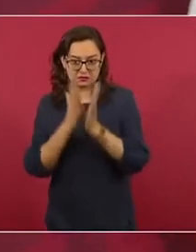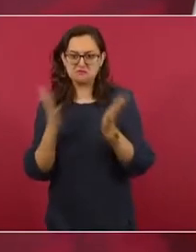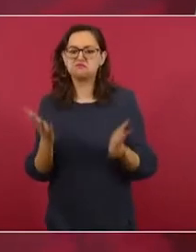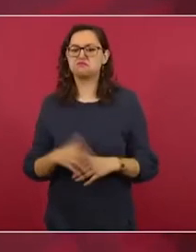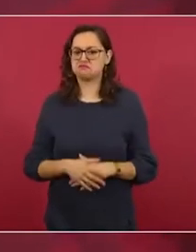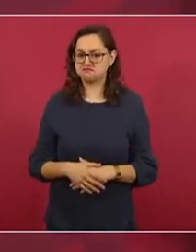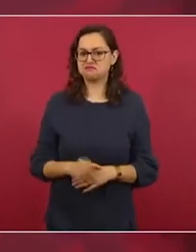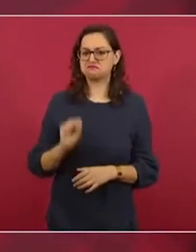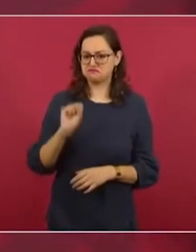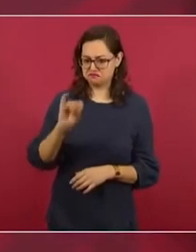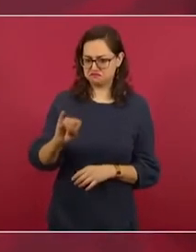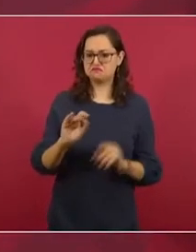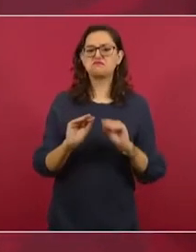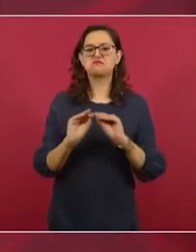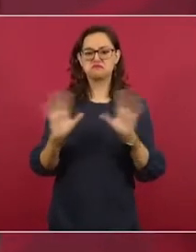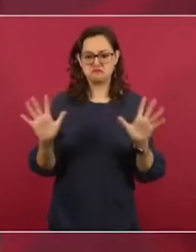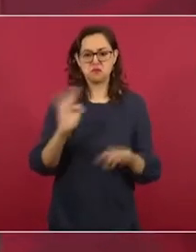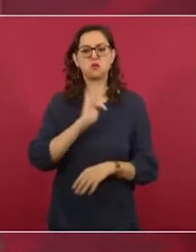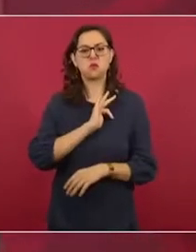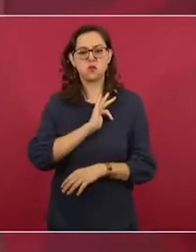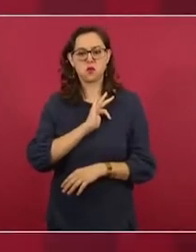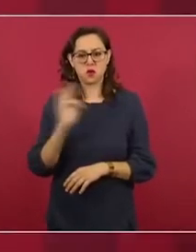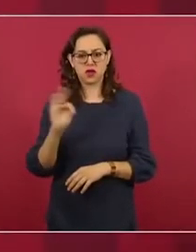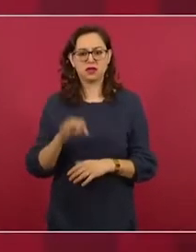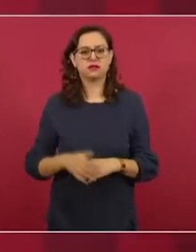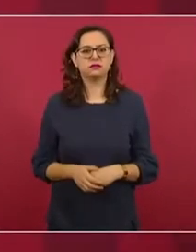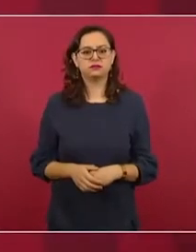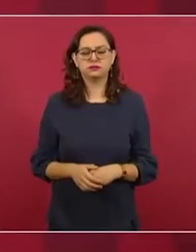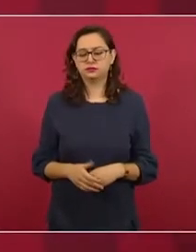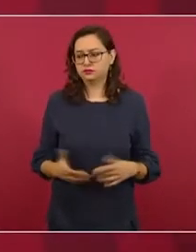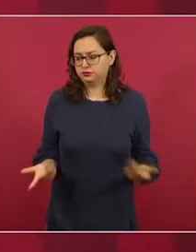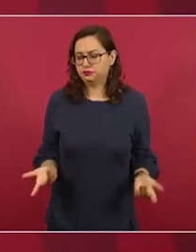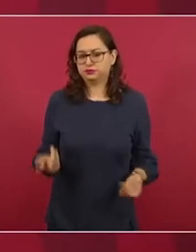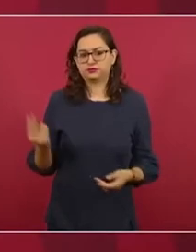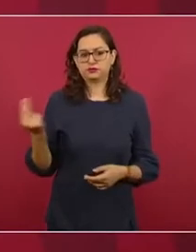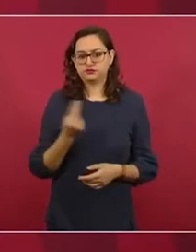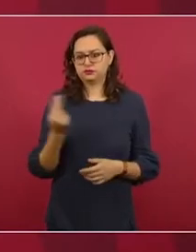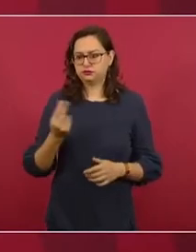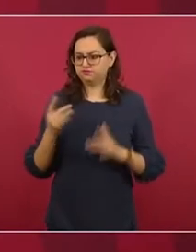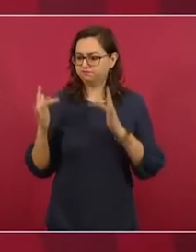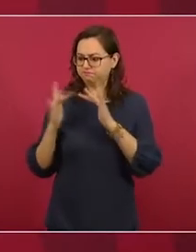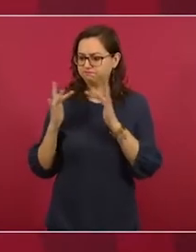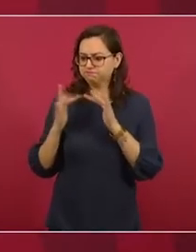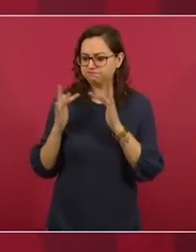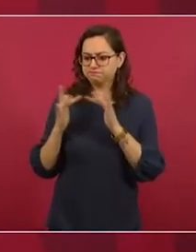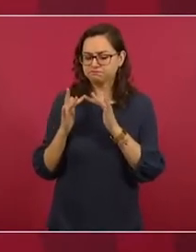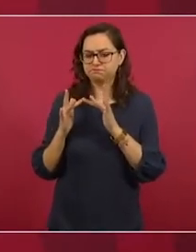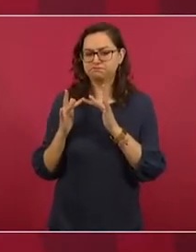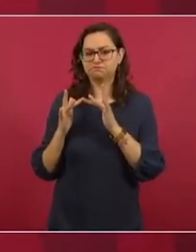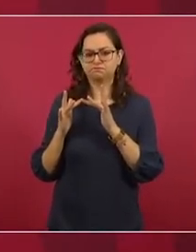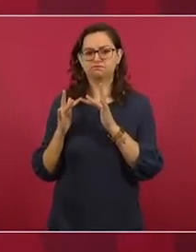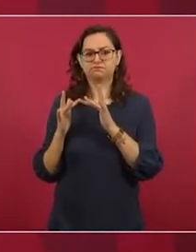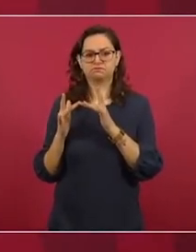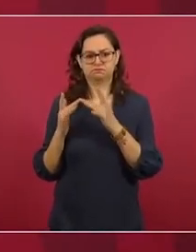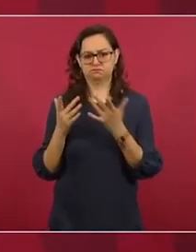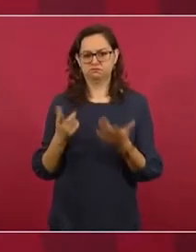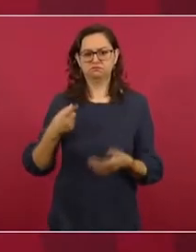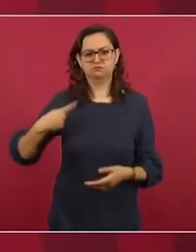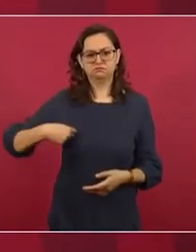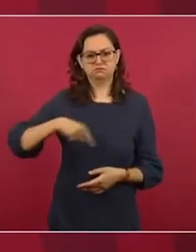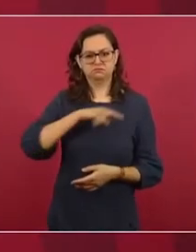se pongan en comunicación. Aquí vamos a ayudar